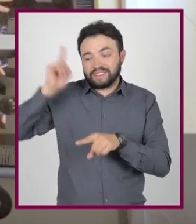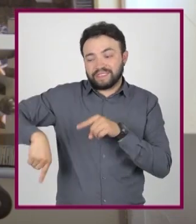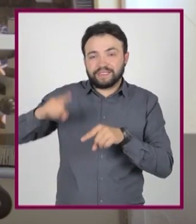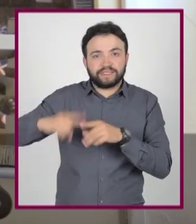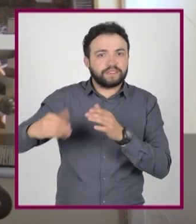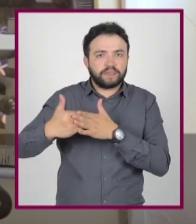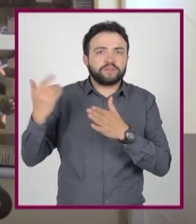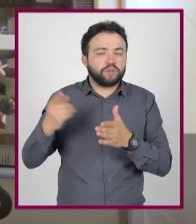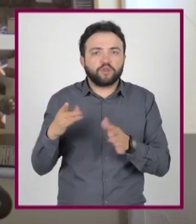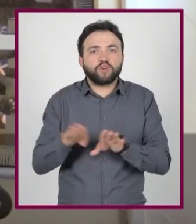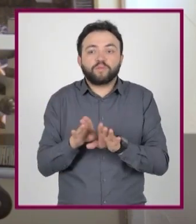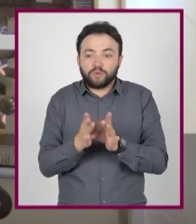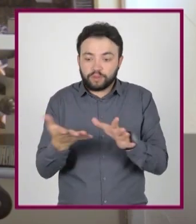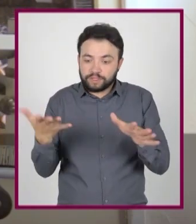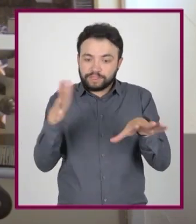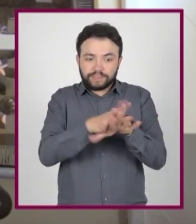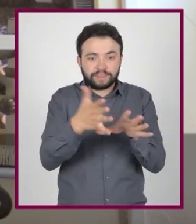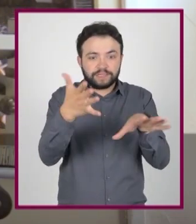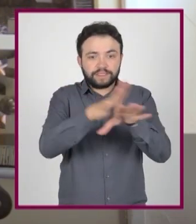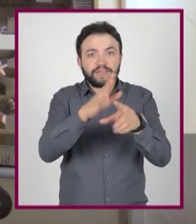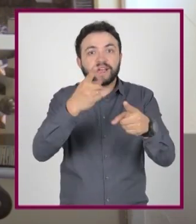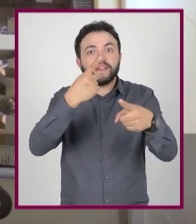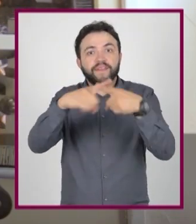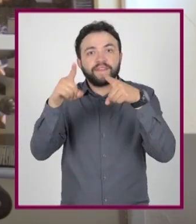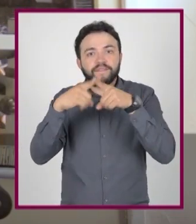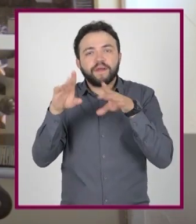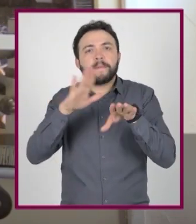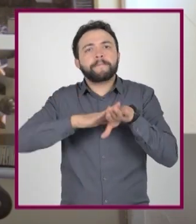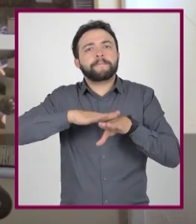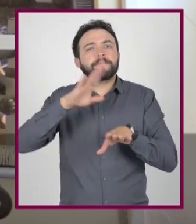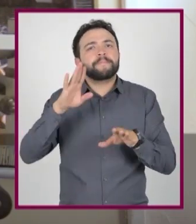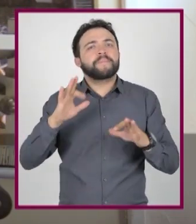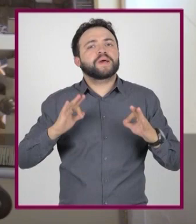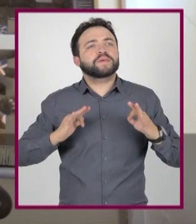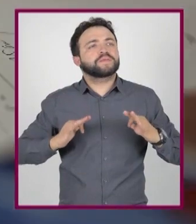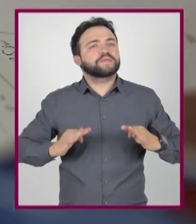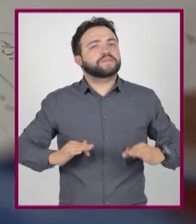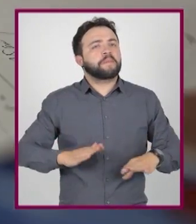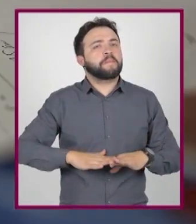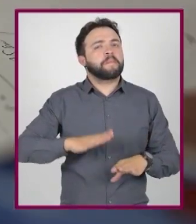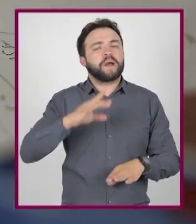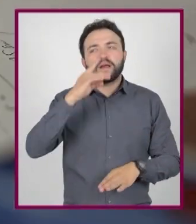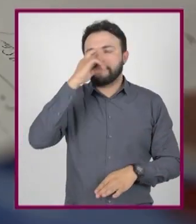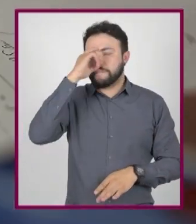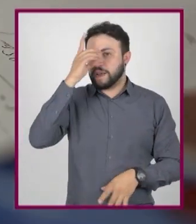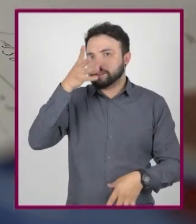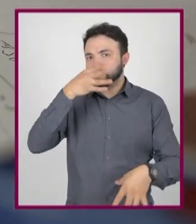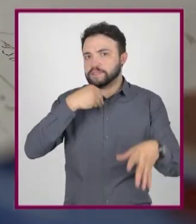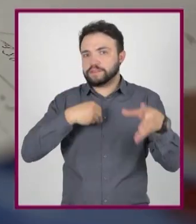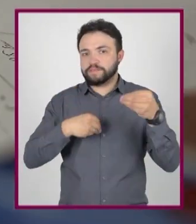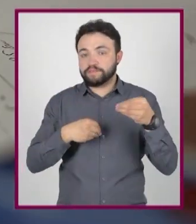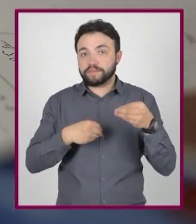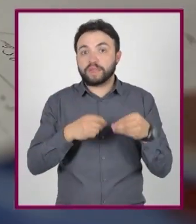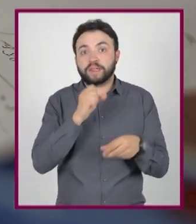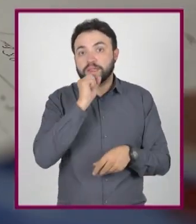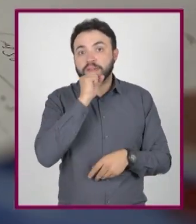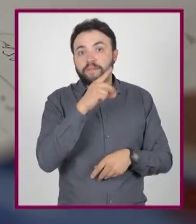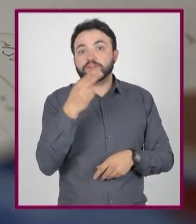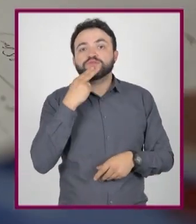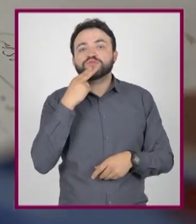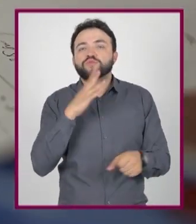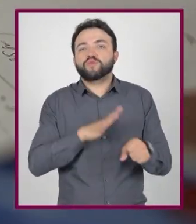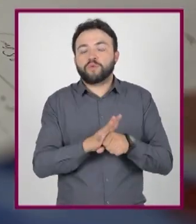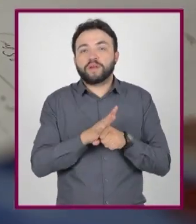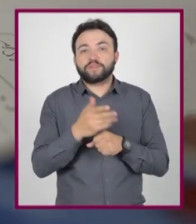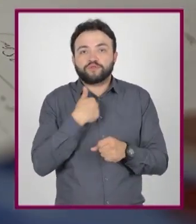formas de aprendizaje, sino de incorporar alternativas que nos resulten más ligeras. También funciona mucho explicar a alguien lo que has